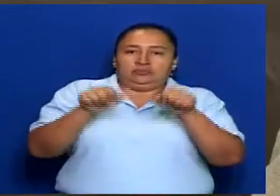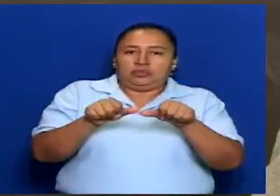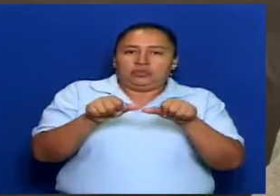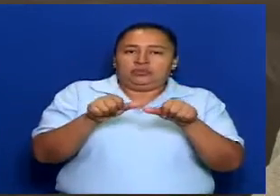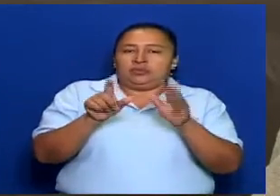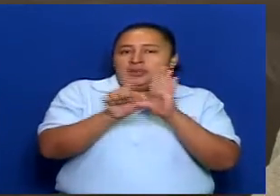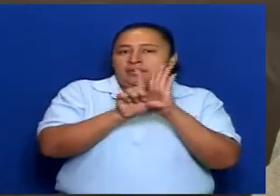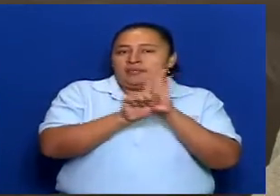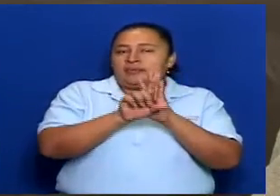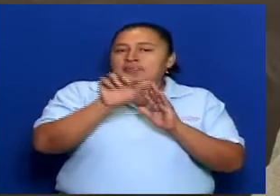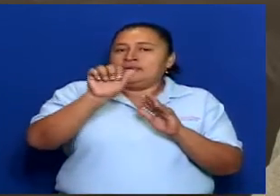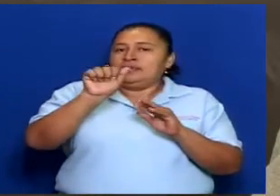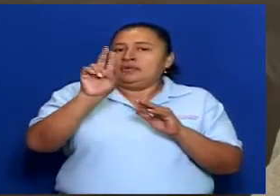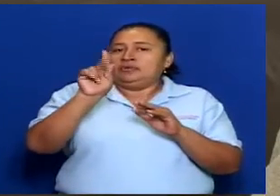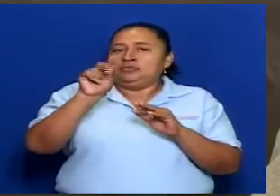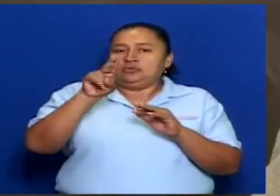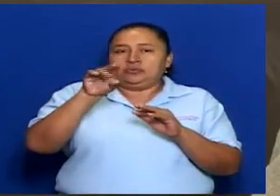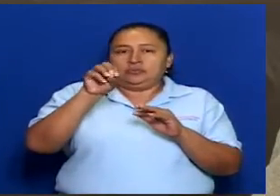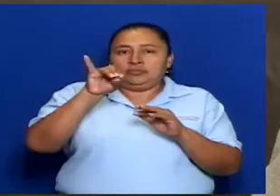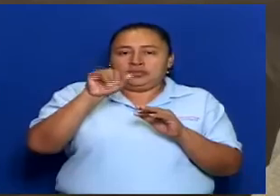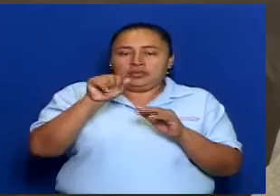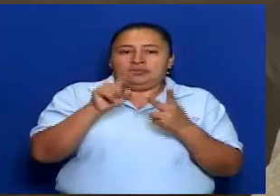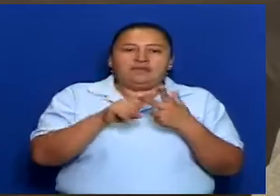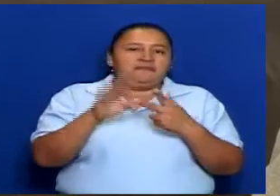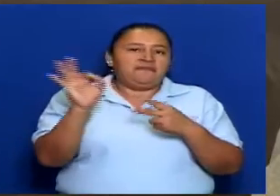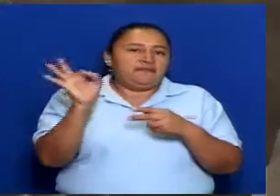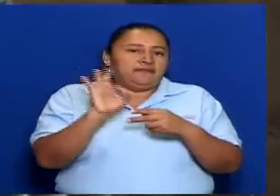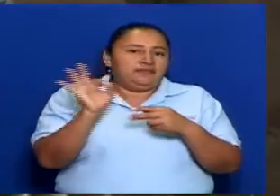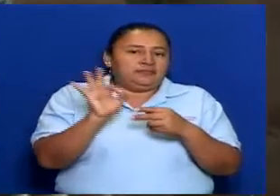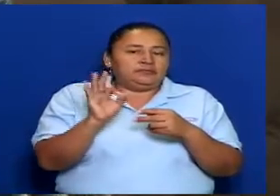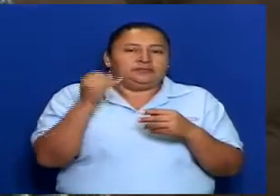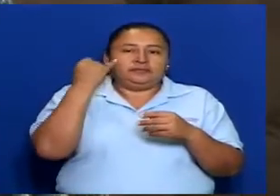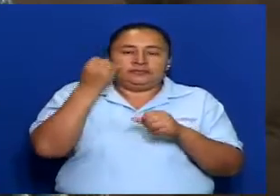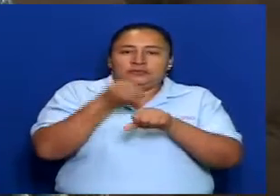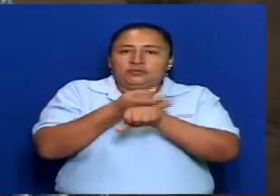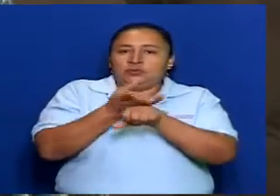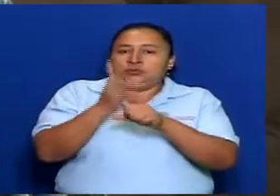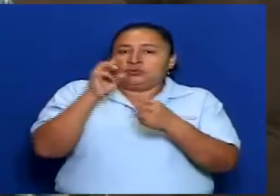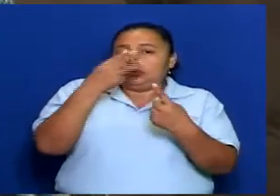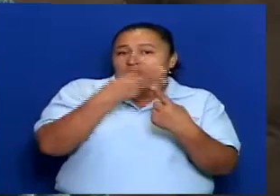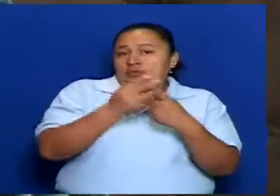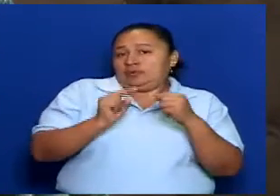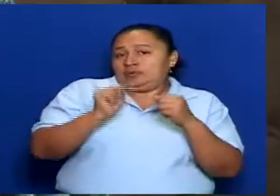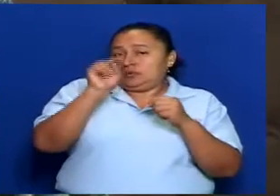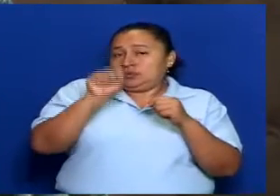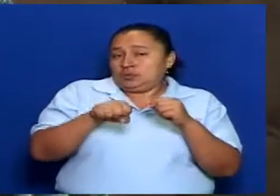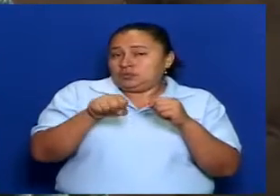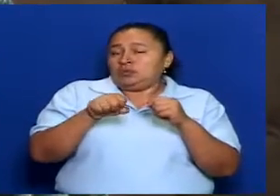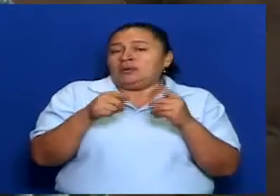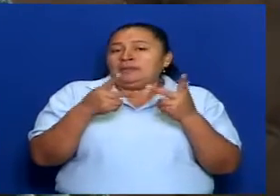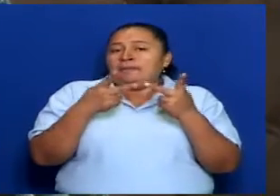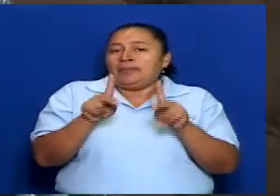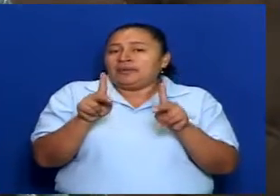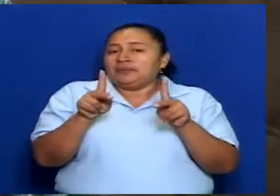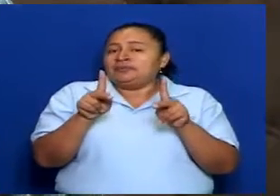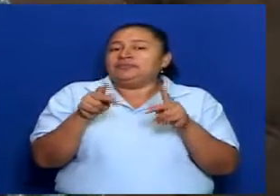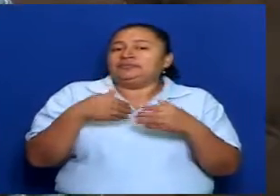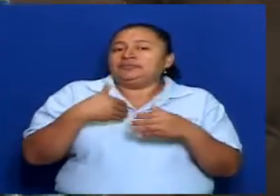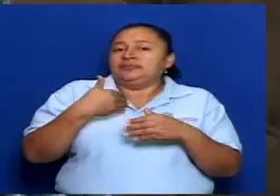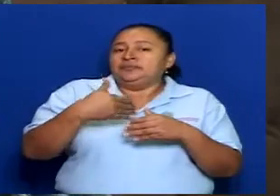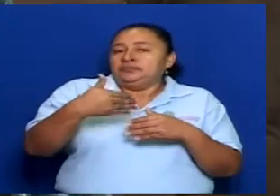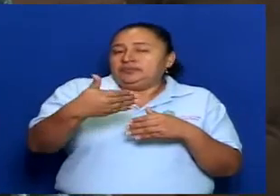lo que es la ley de autonomía, lo que son la formación de los consejos regionales. Y en el marco de